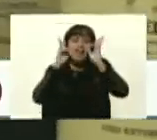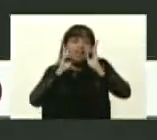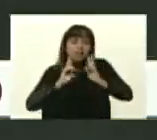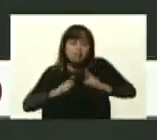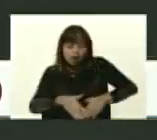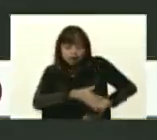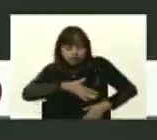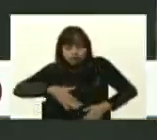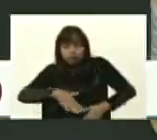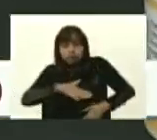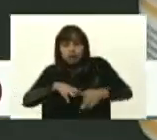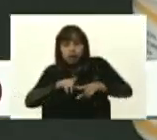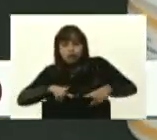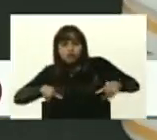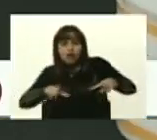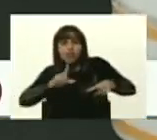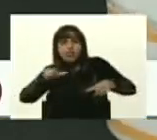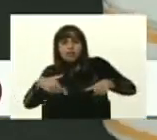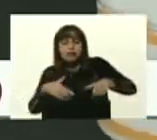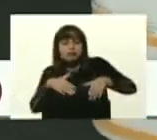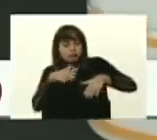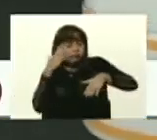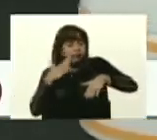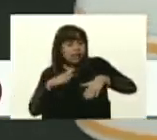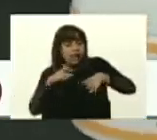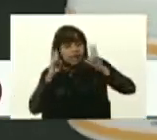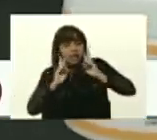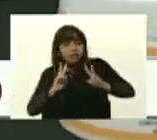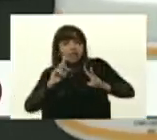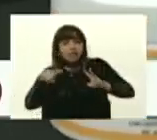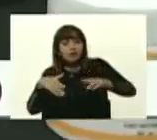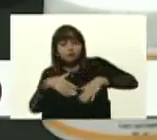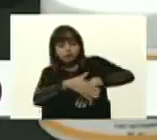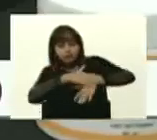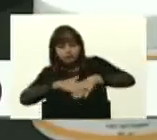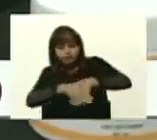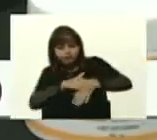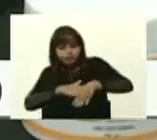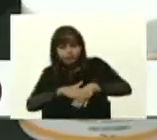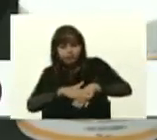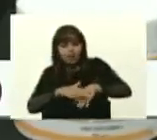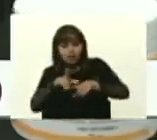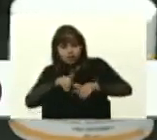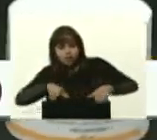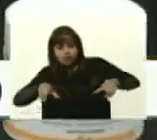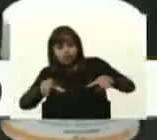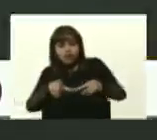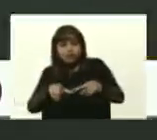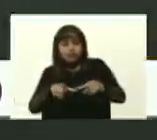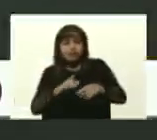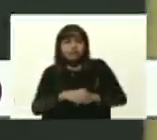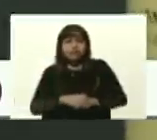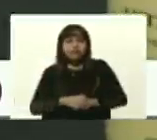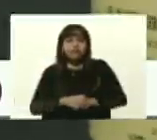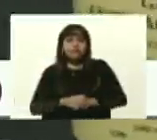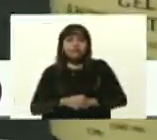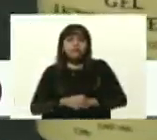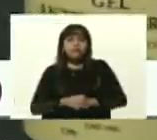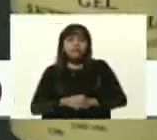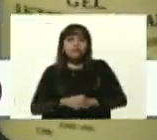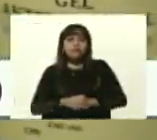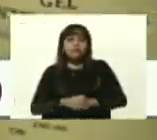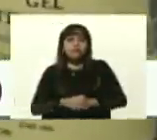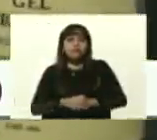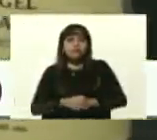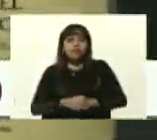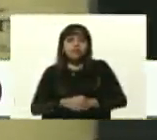haciado bien las zonas, se aplica, porque es de uso externo, y ella es cicatrizante. Bueno,